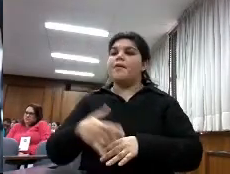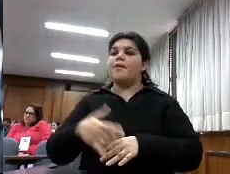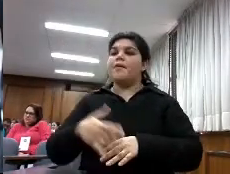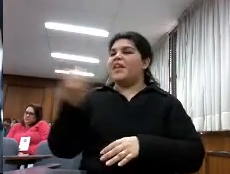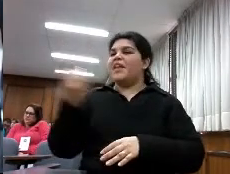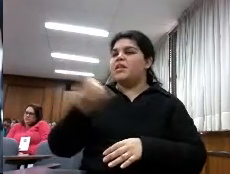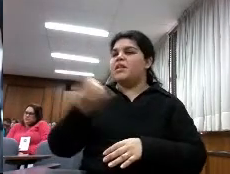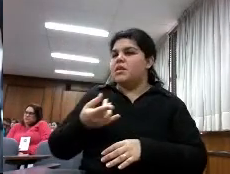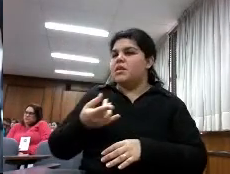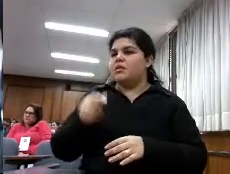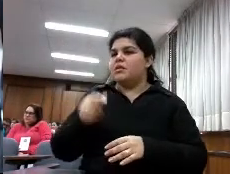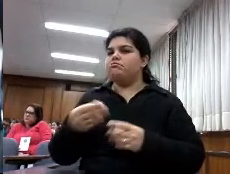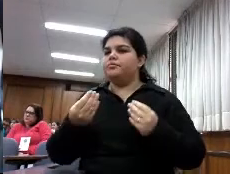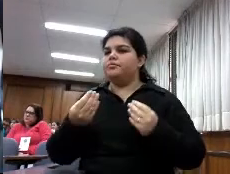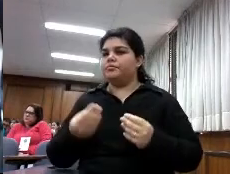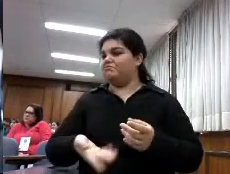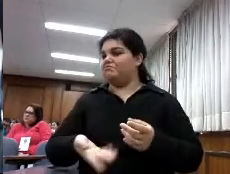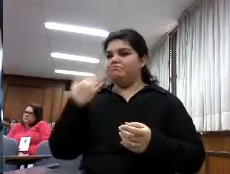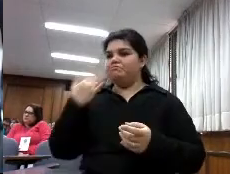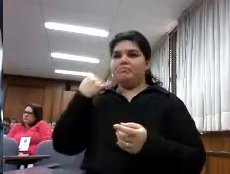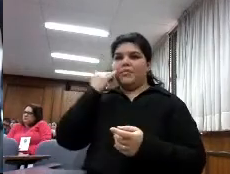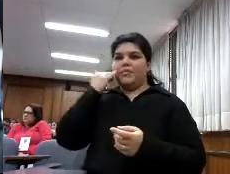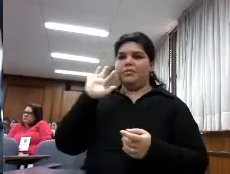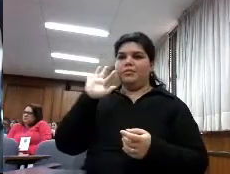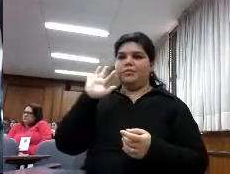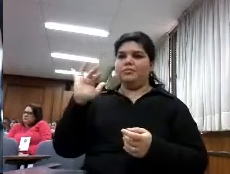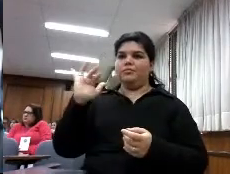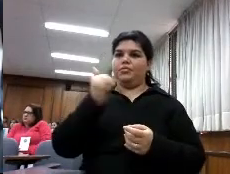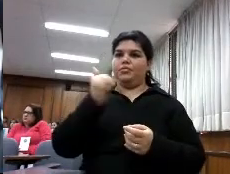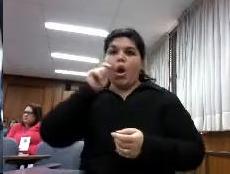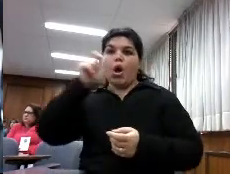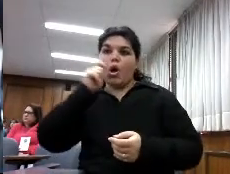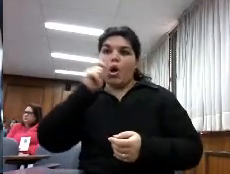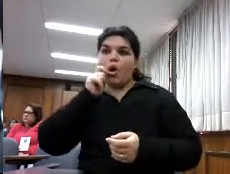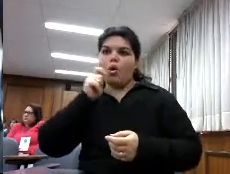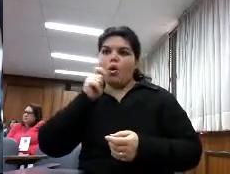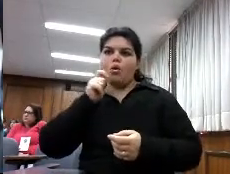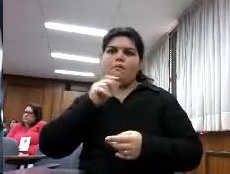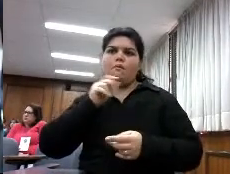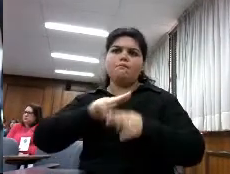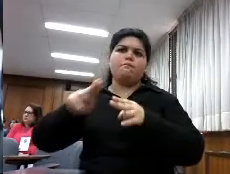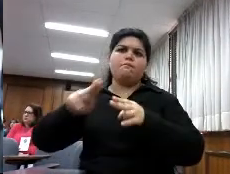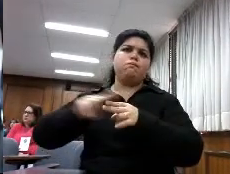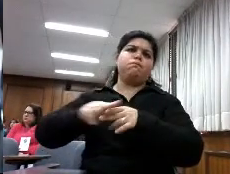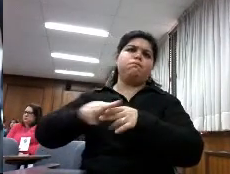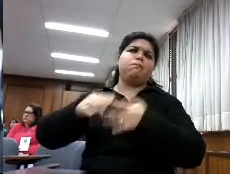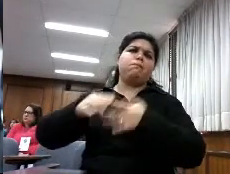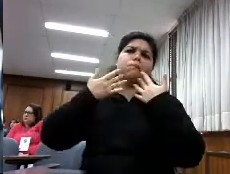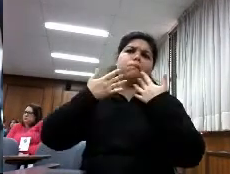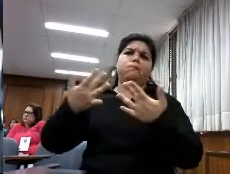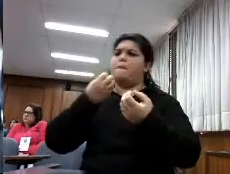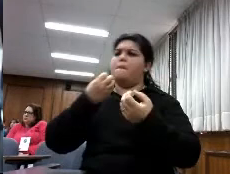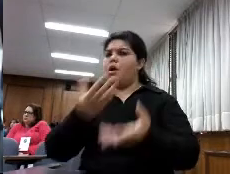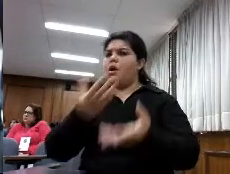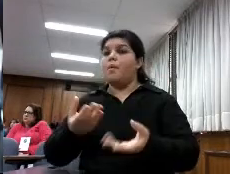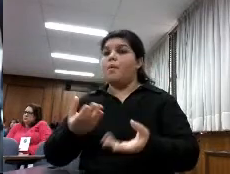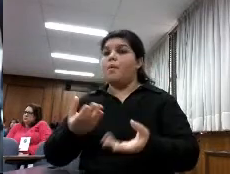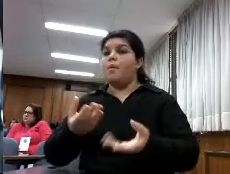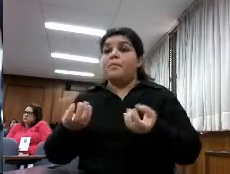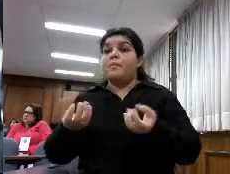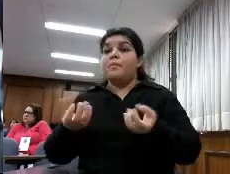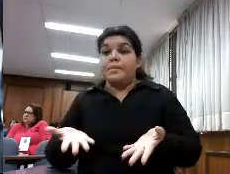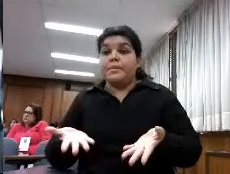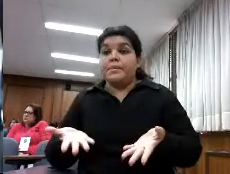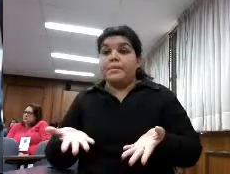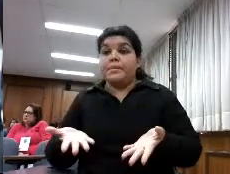os disteis cuenta en los últimos años el traductor de Google ha mejorado mucho ¿por qué ha mejorado mucho? porque tiene datos